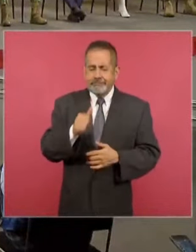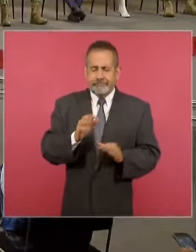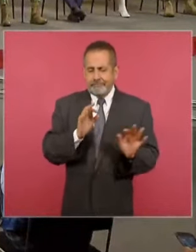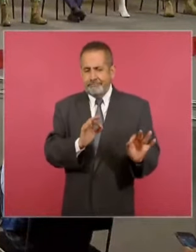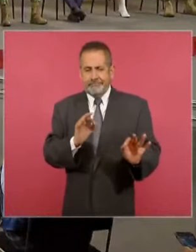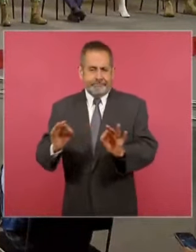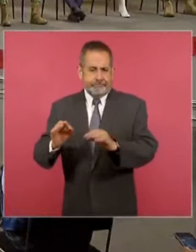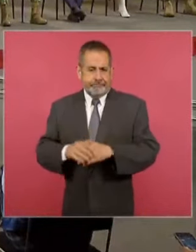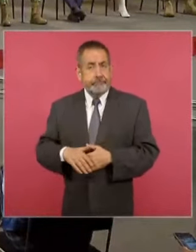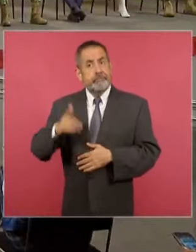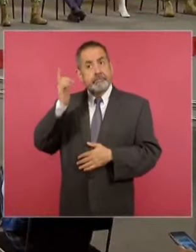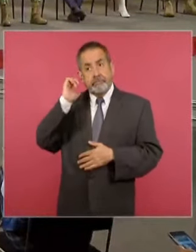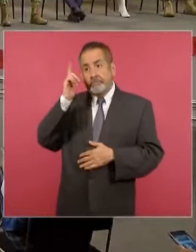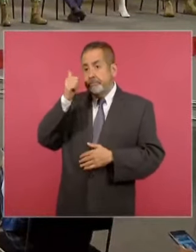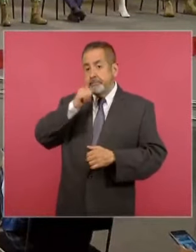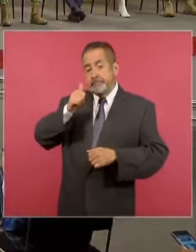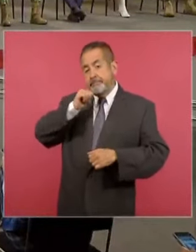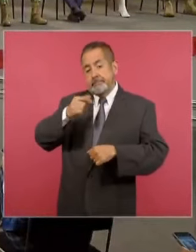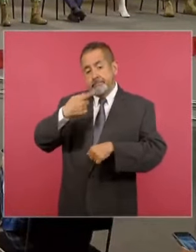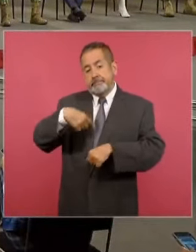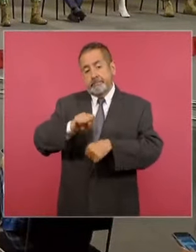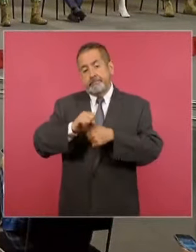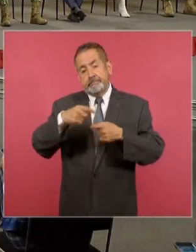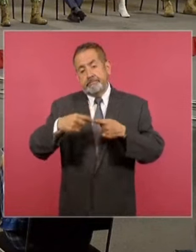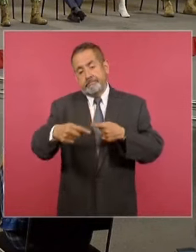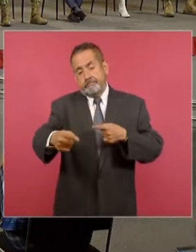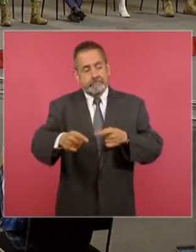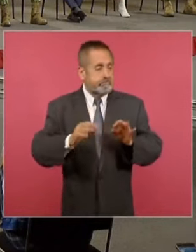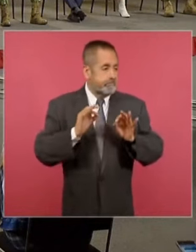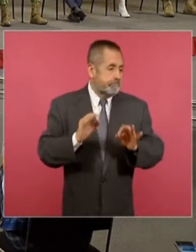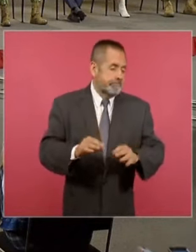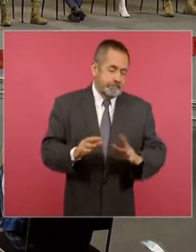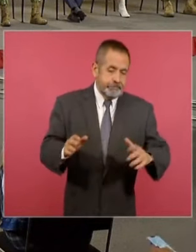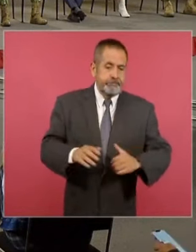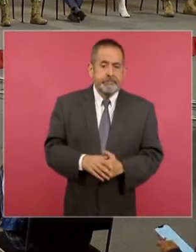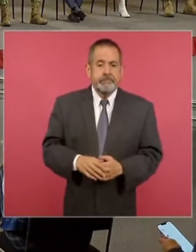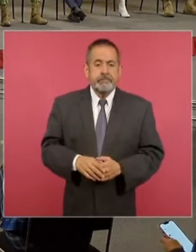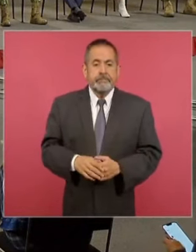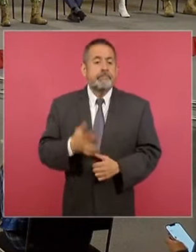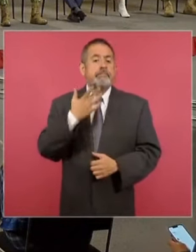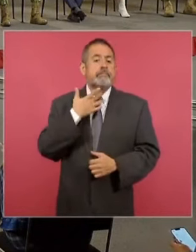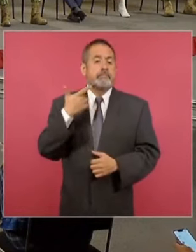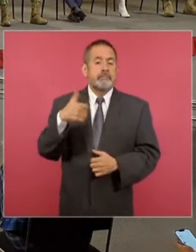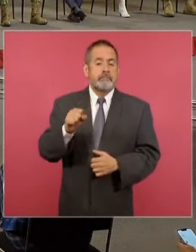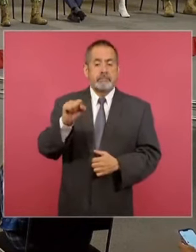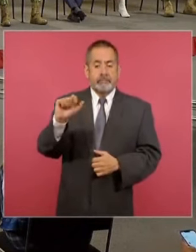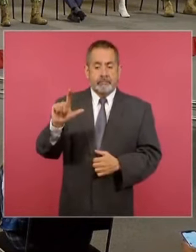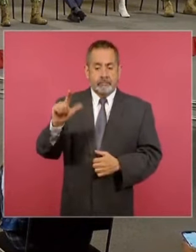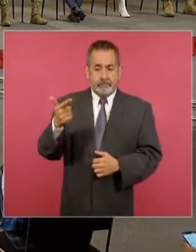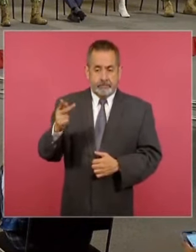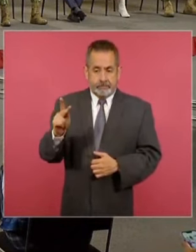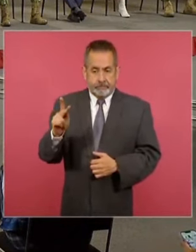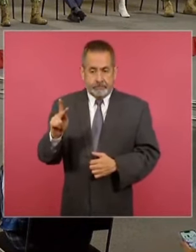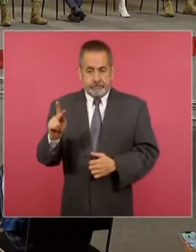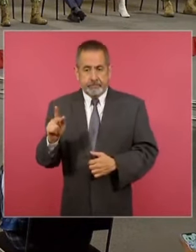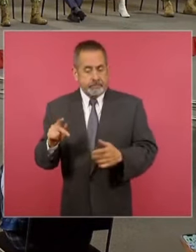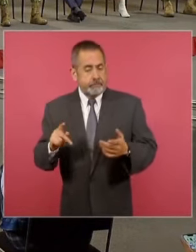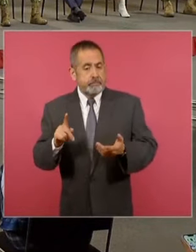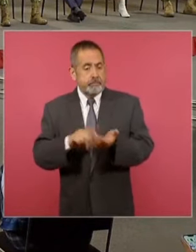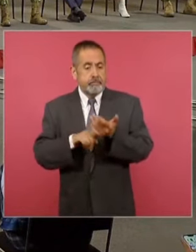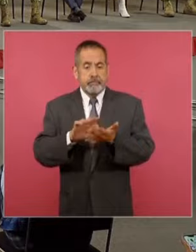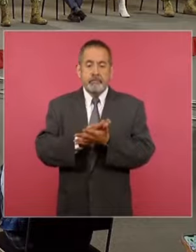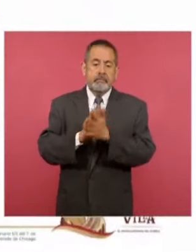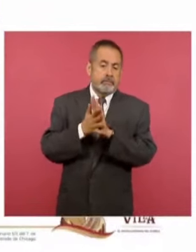ojalá si fueran todas las semanas del año. Vamos ahora a gas LP. En gas LP si convertimos a